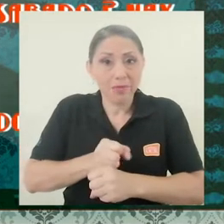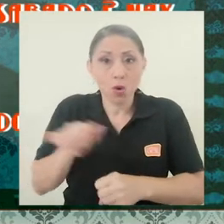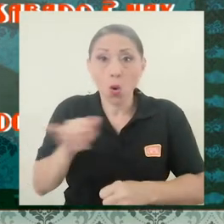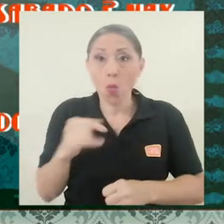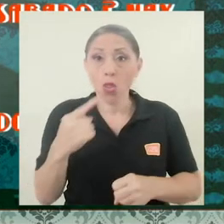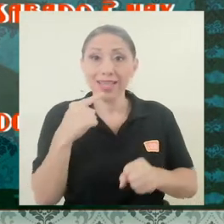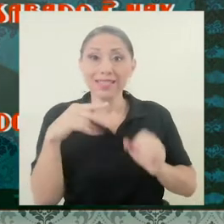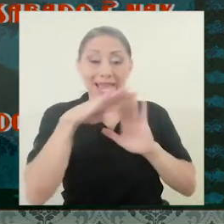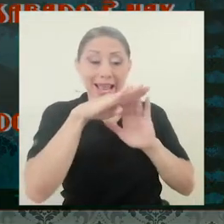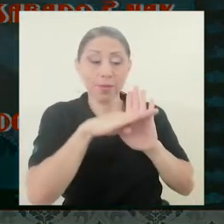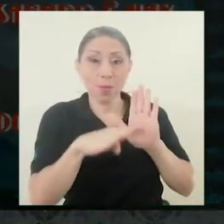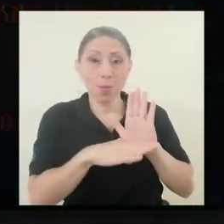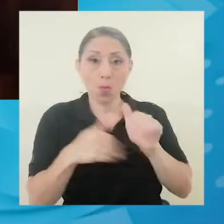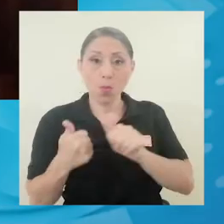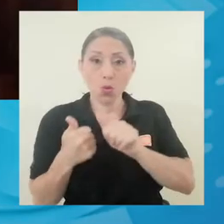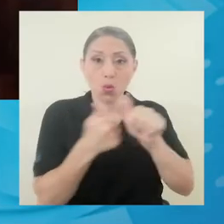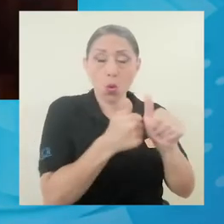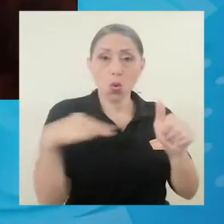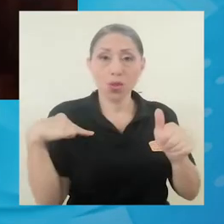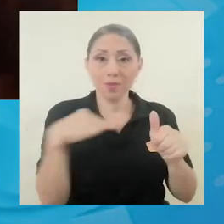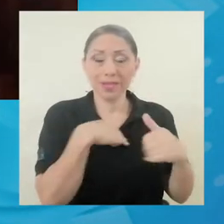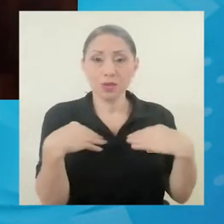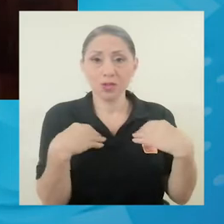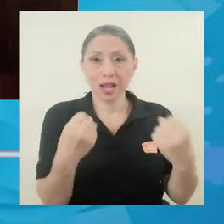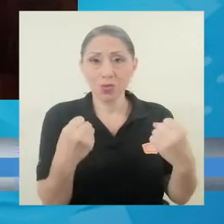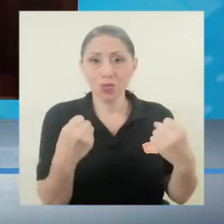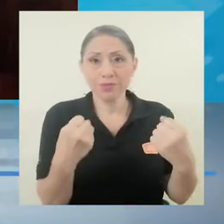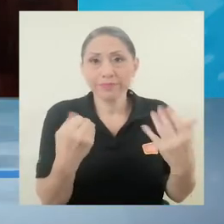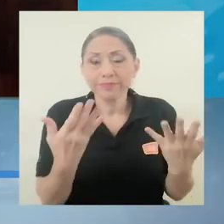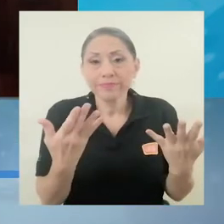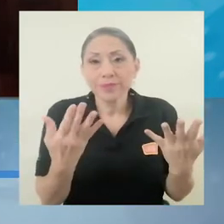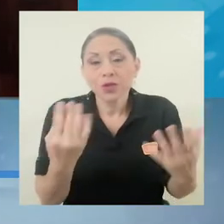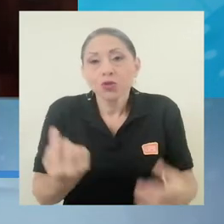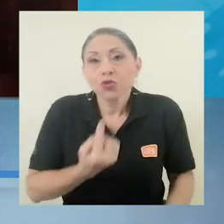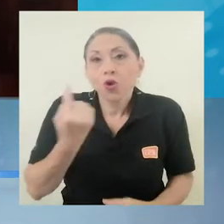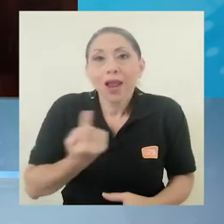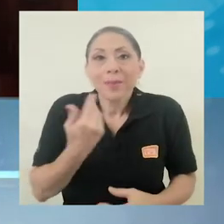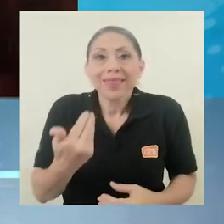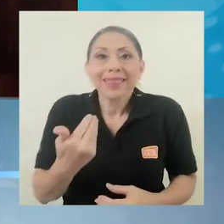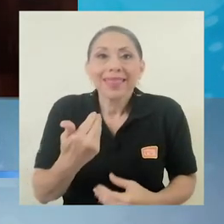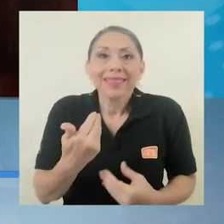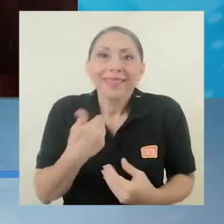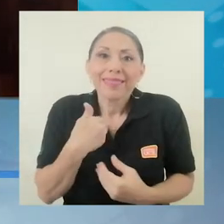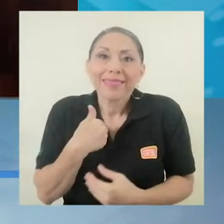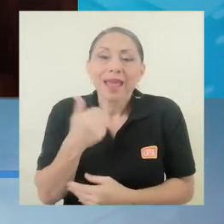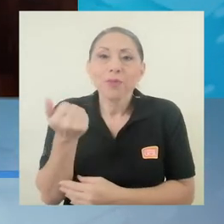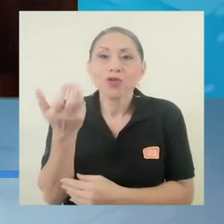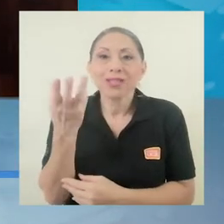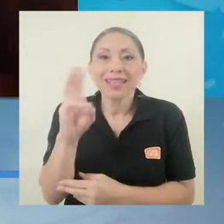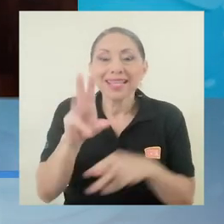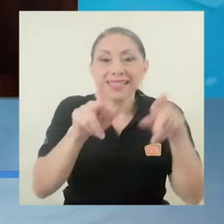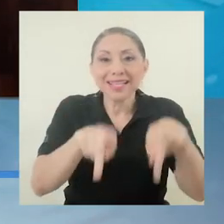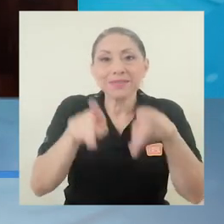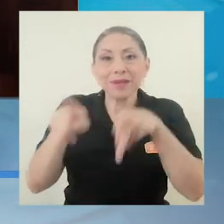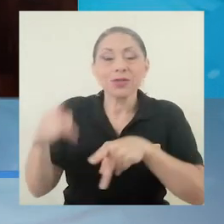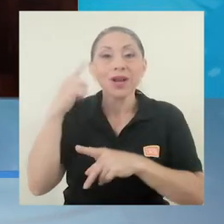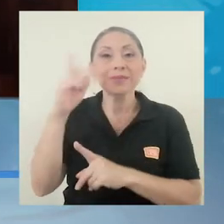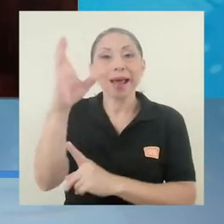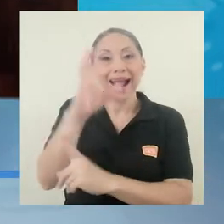como el protocolo del Ministerio de Salud lo está estableciendo, solo tendríamos 16 personas por